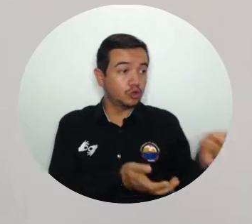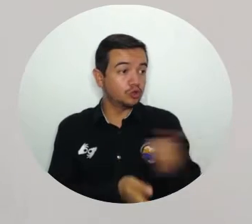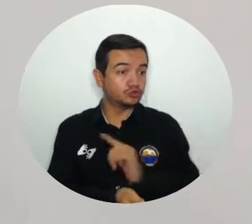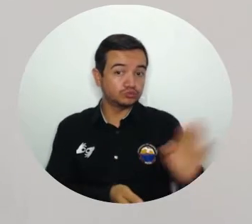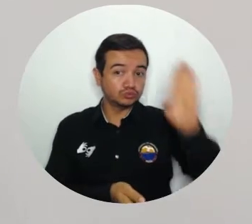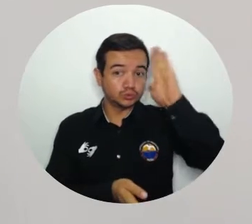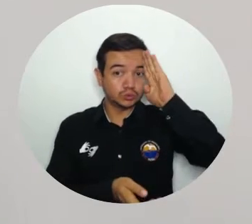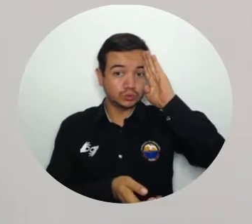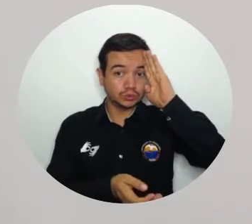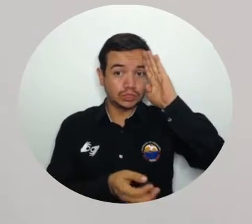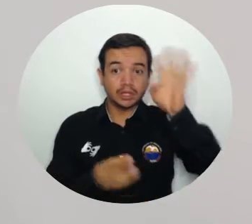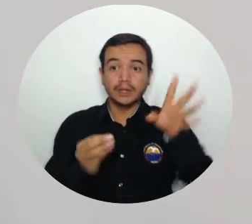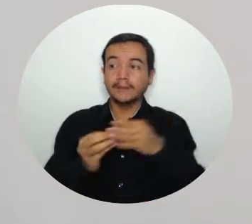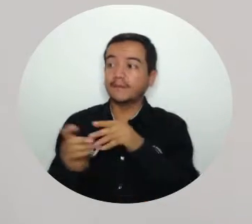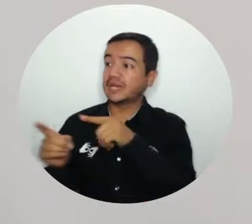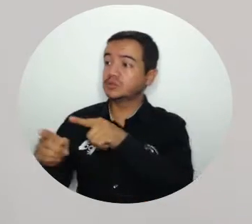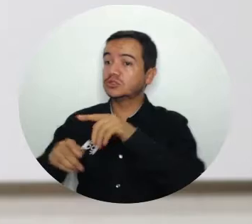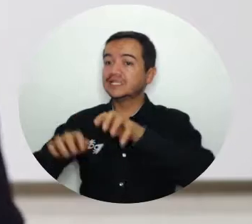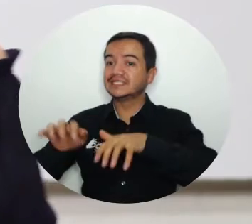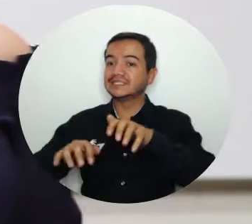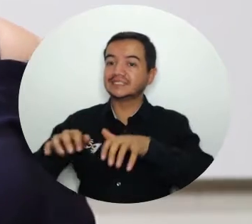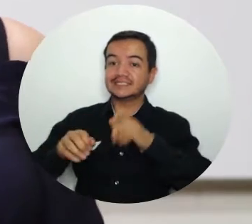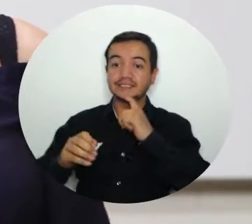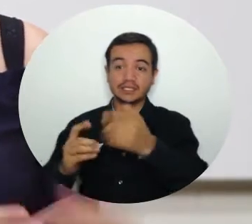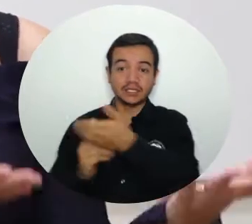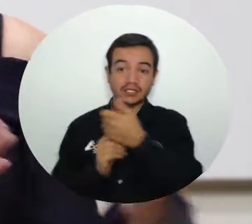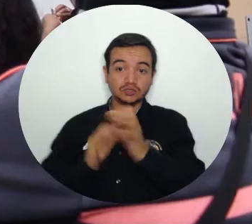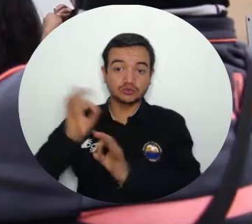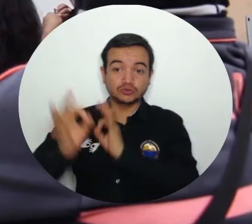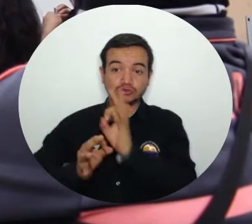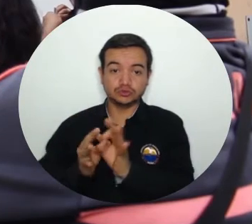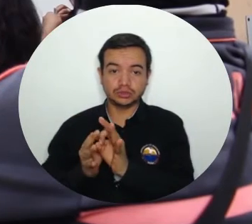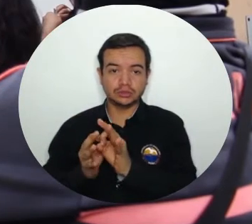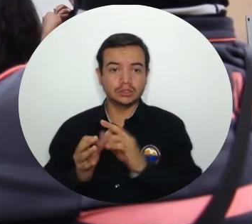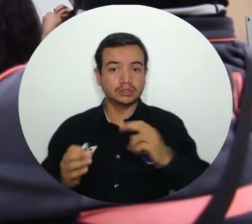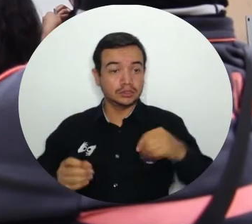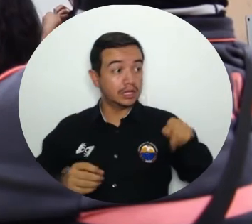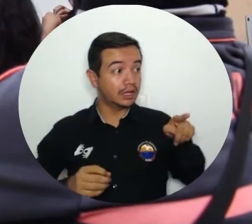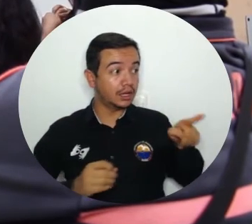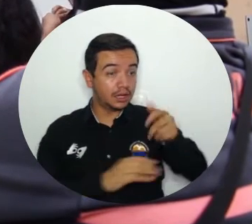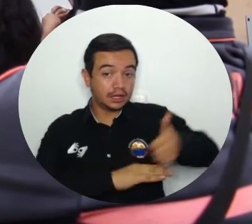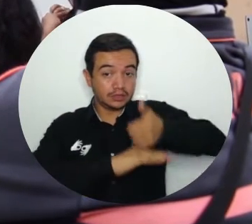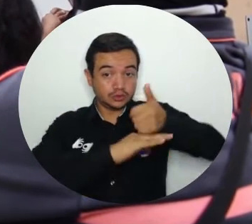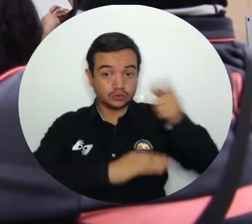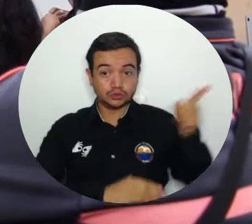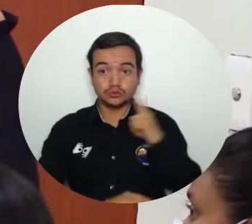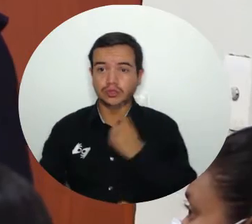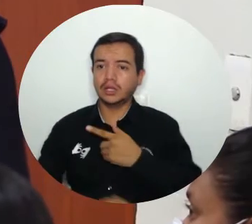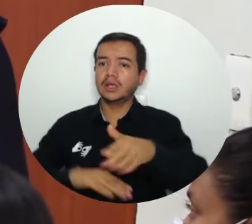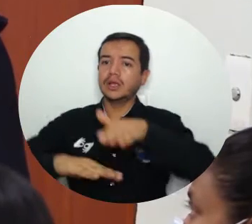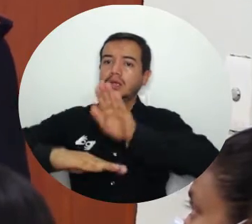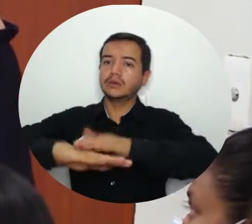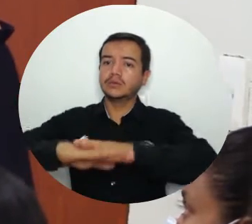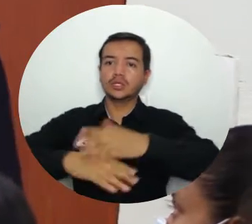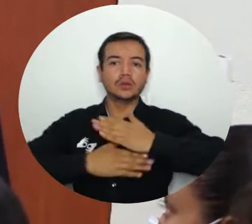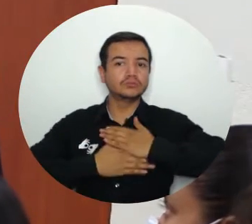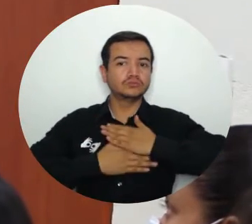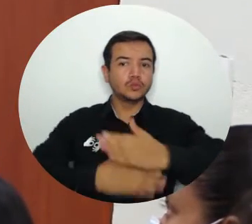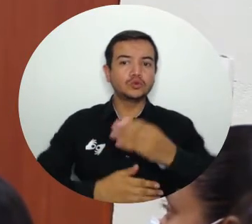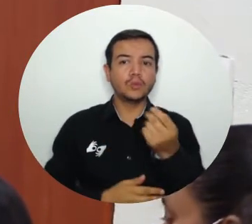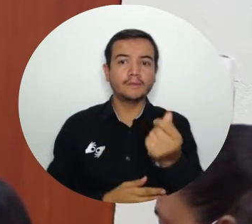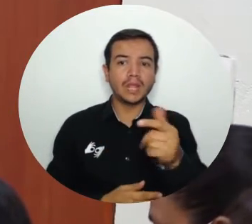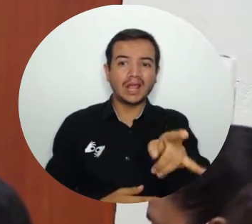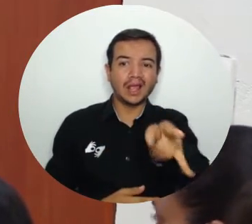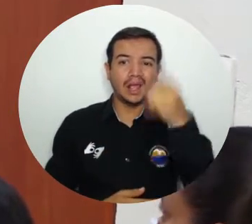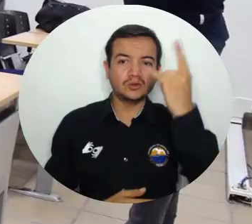Policía Nacional y la Secretaría de Seguridad y Convivencia del Distrito. Tenemos instrucción por parte del rector de disponer los recursos